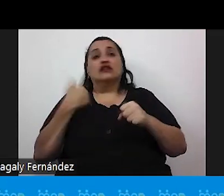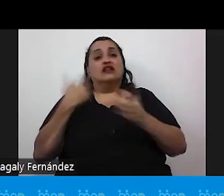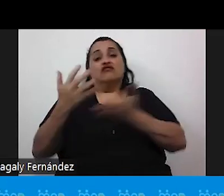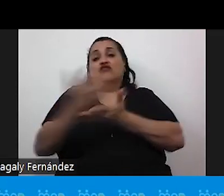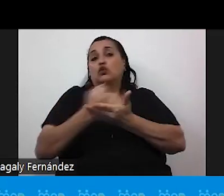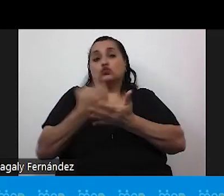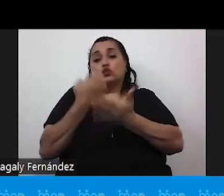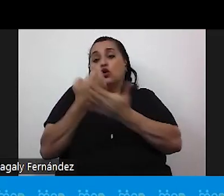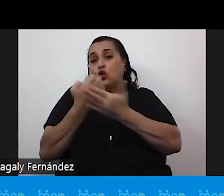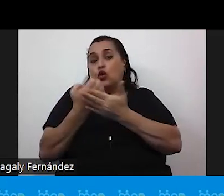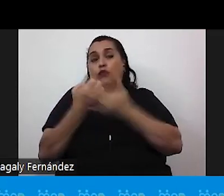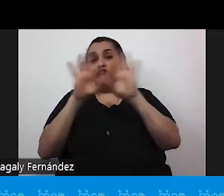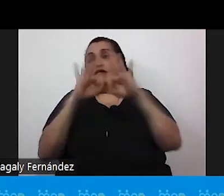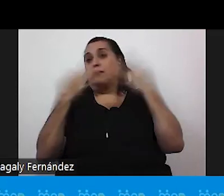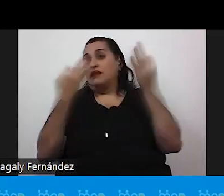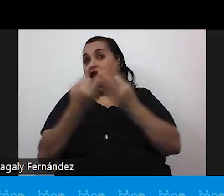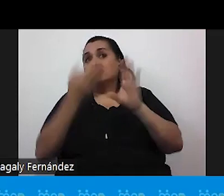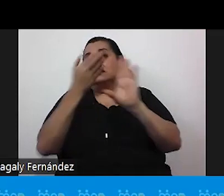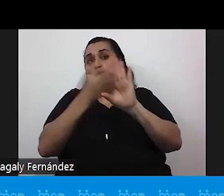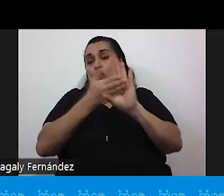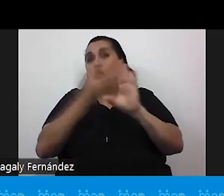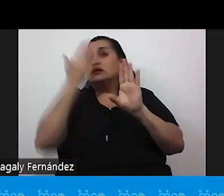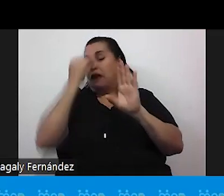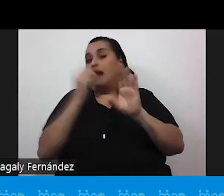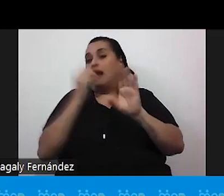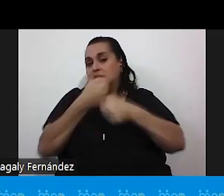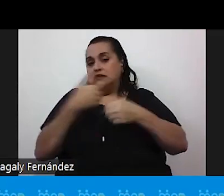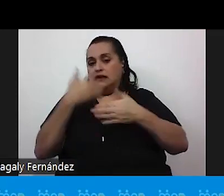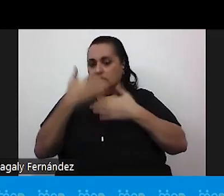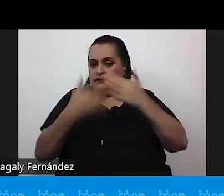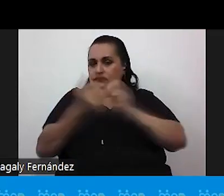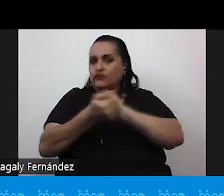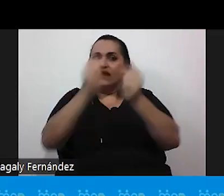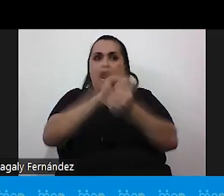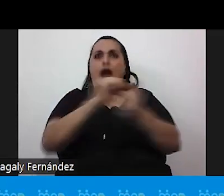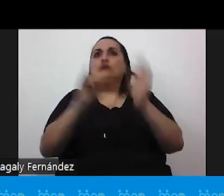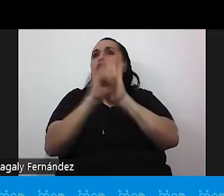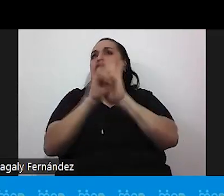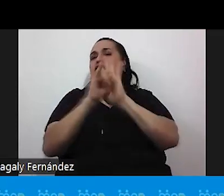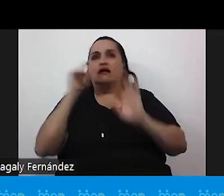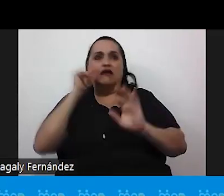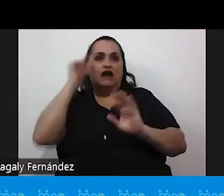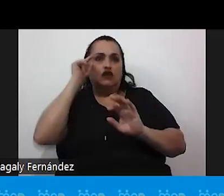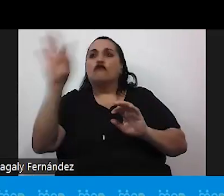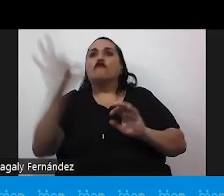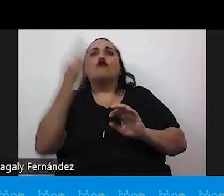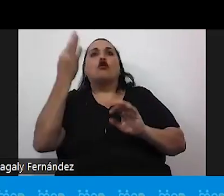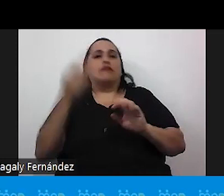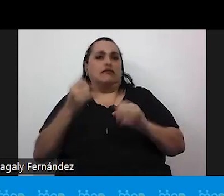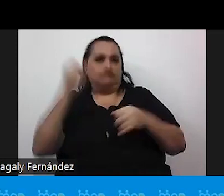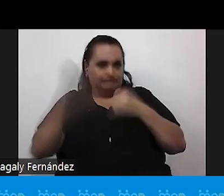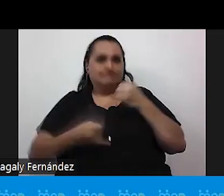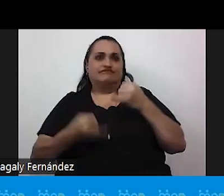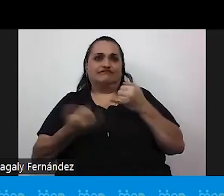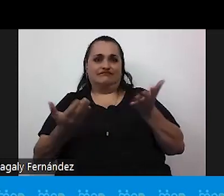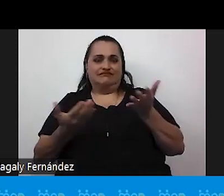familiares y psicológicos para llevar el cambio de identidad de género de forma radical aquí